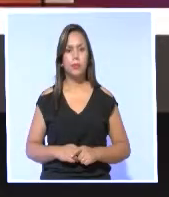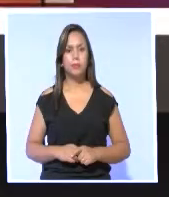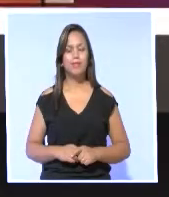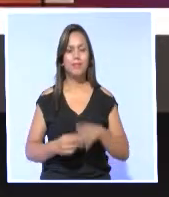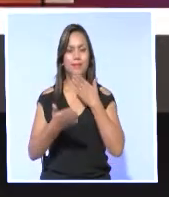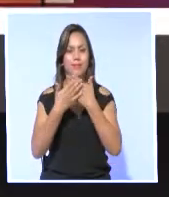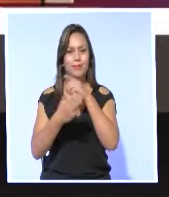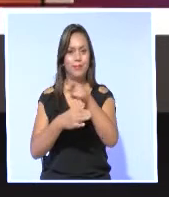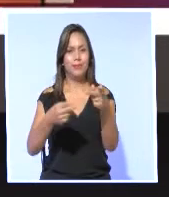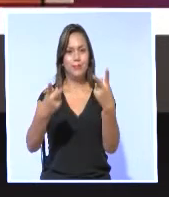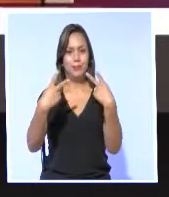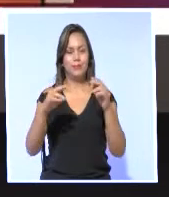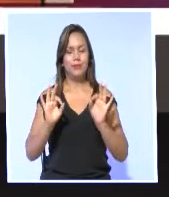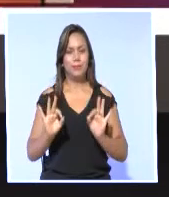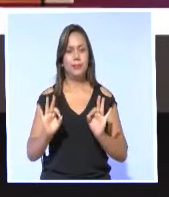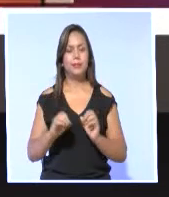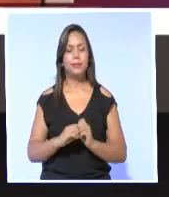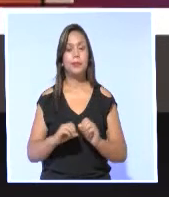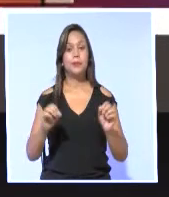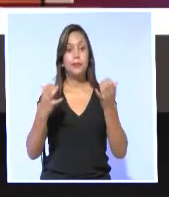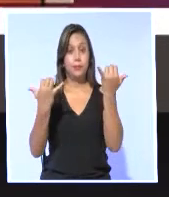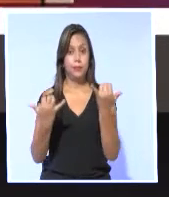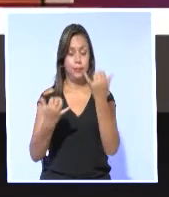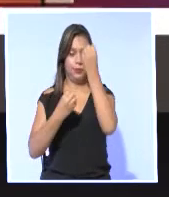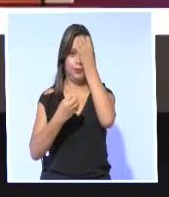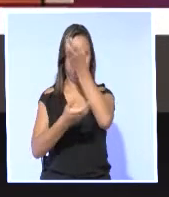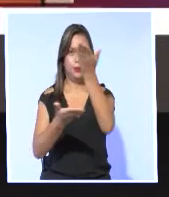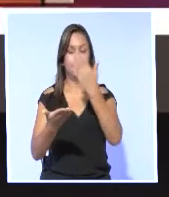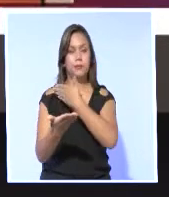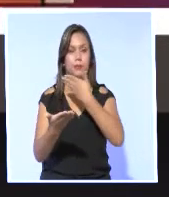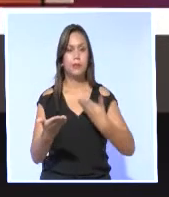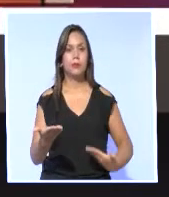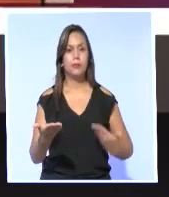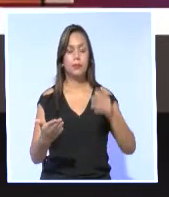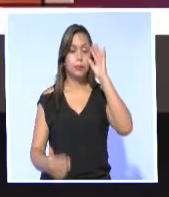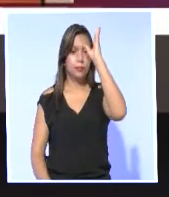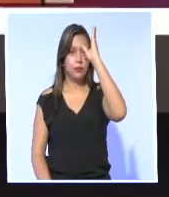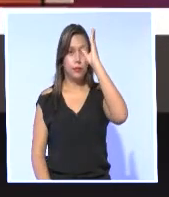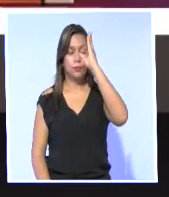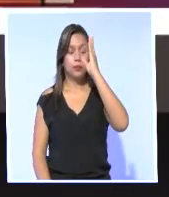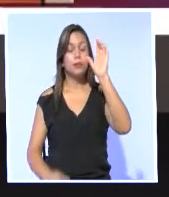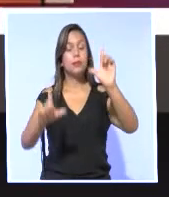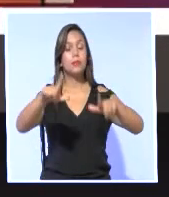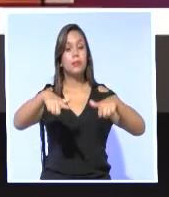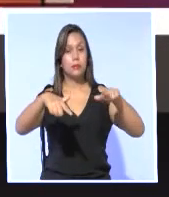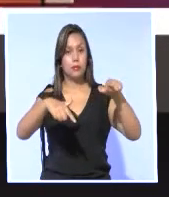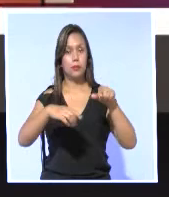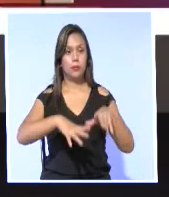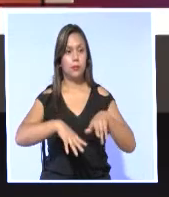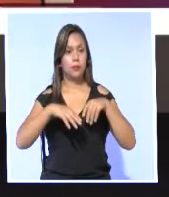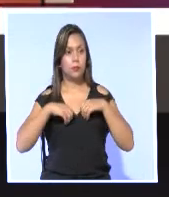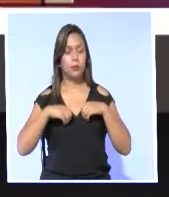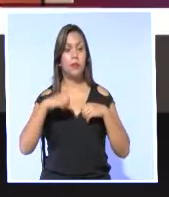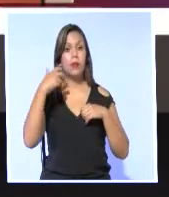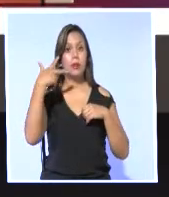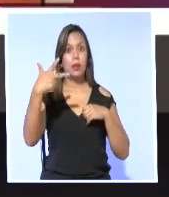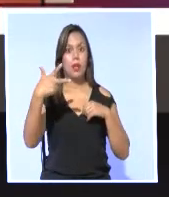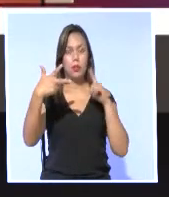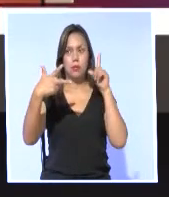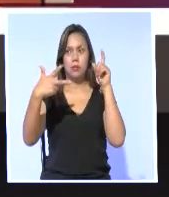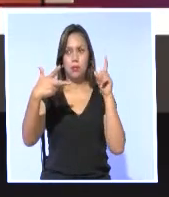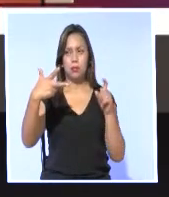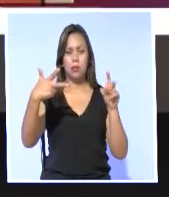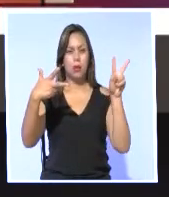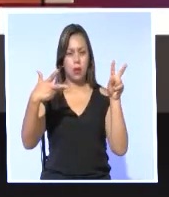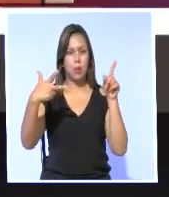Gracias por continuar con nosotros y ahora les informamos que el presidente de la República aceptó tres preguntas del movimiento Alianza País para la